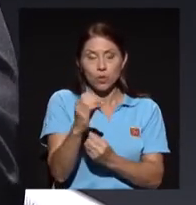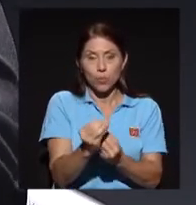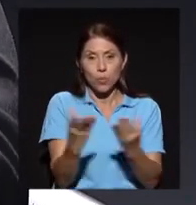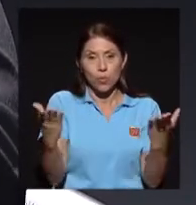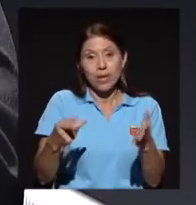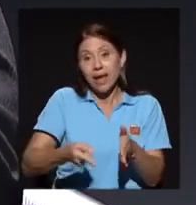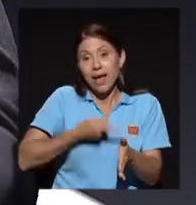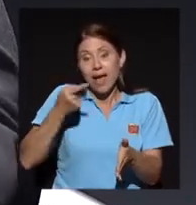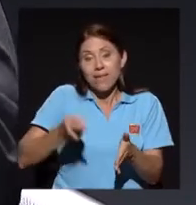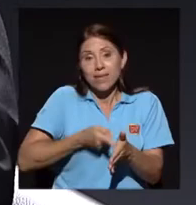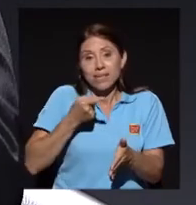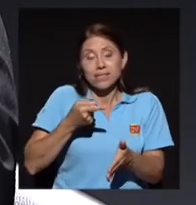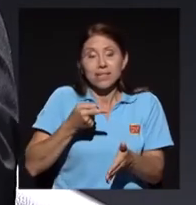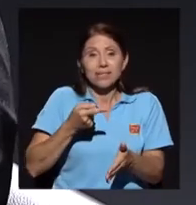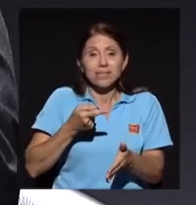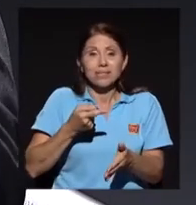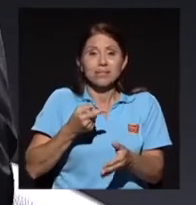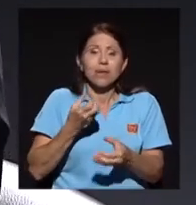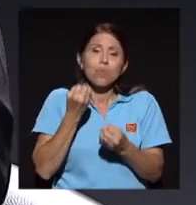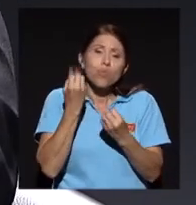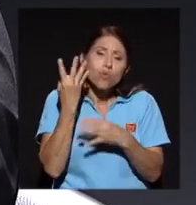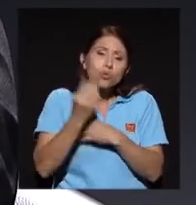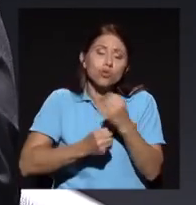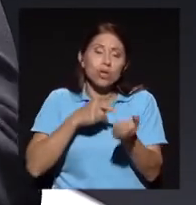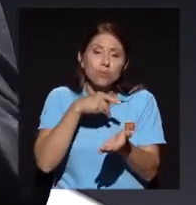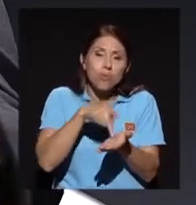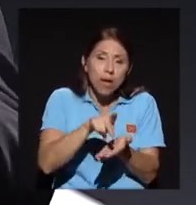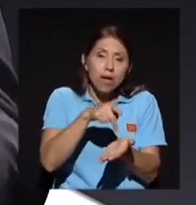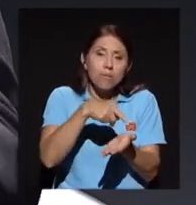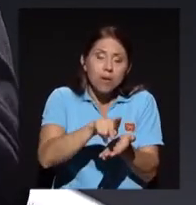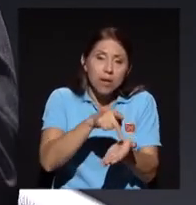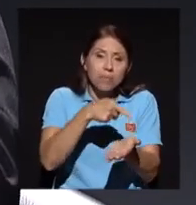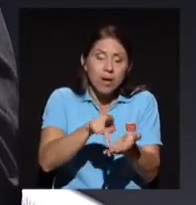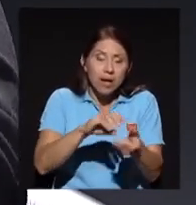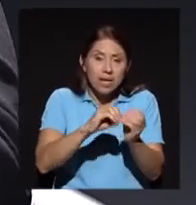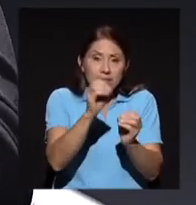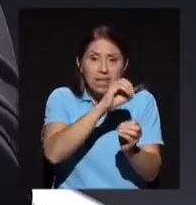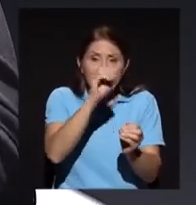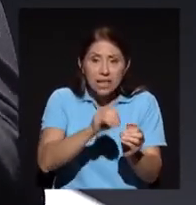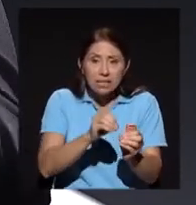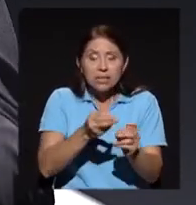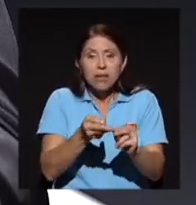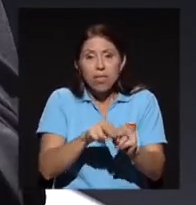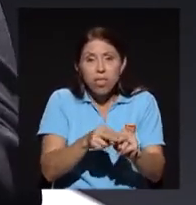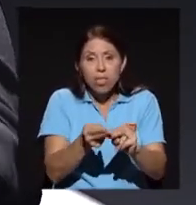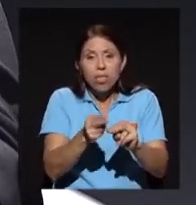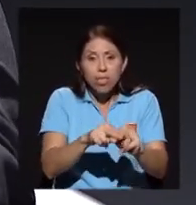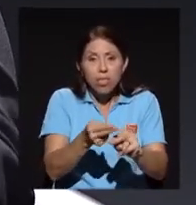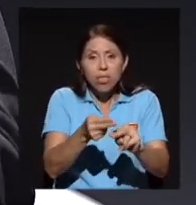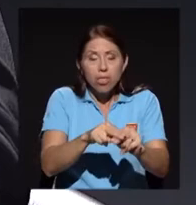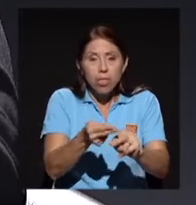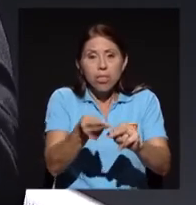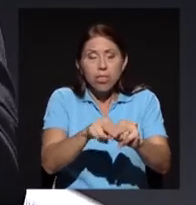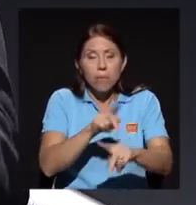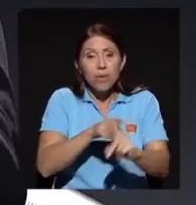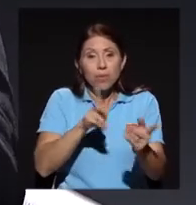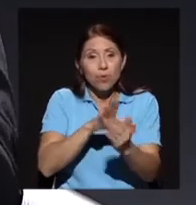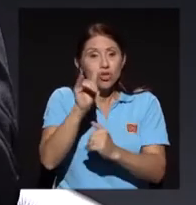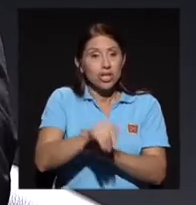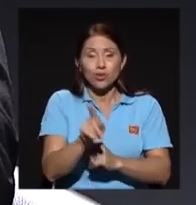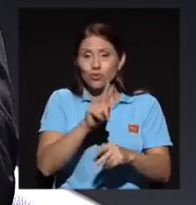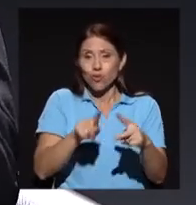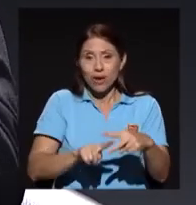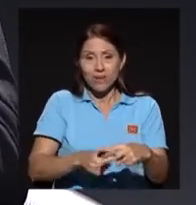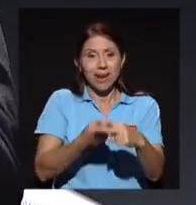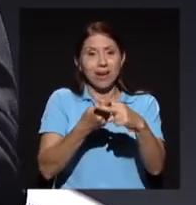se pagan años de intereses y los proyectos no arrancan, bueno, parte de esto es que no ha habido una evaluación eficiente y la escuela